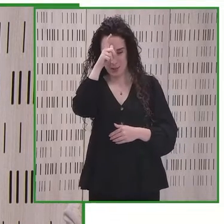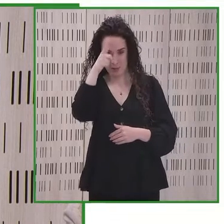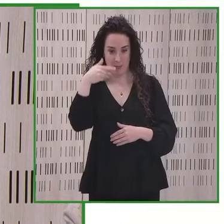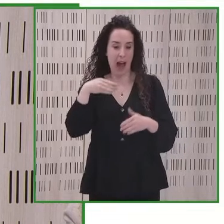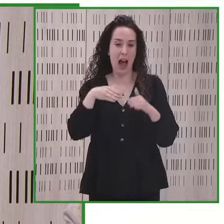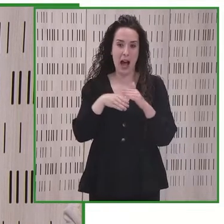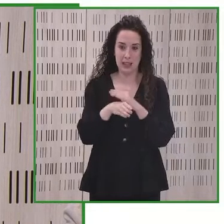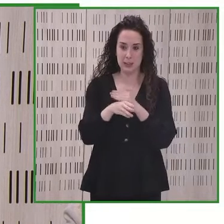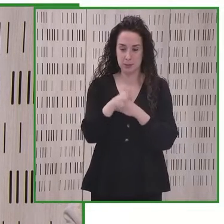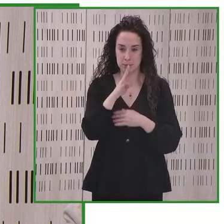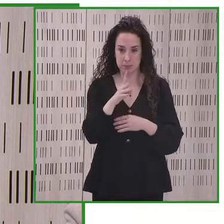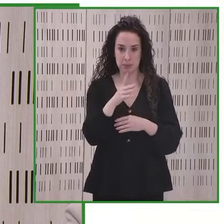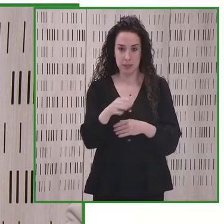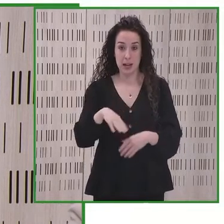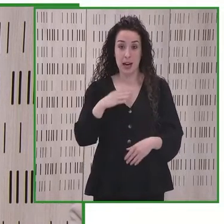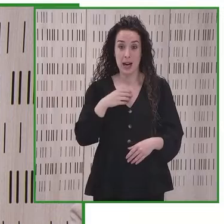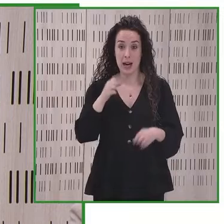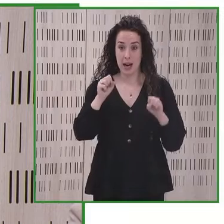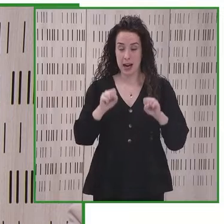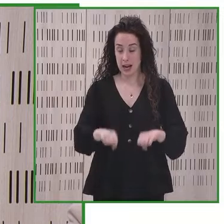español, en inglés y en alemán.